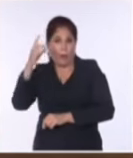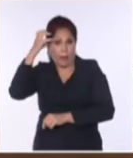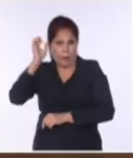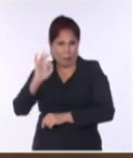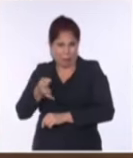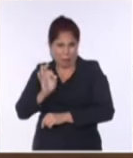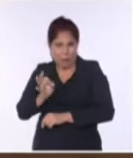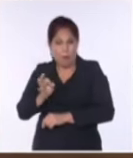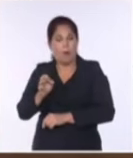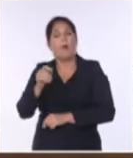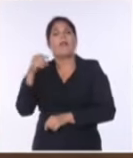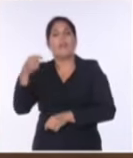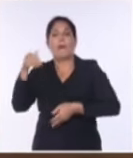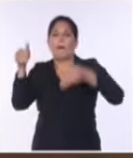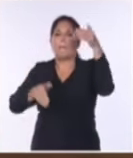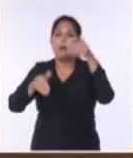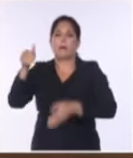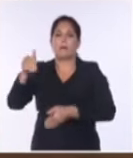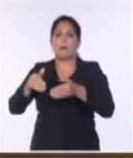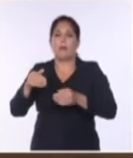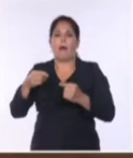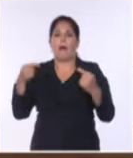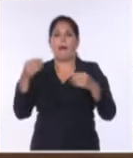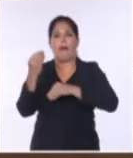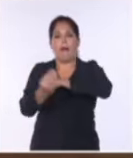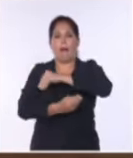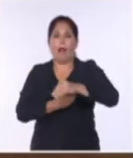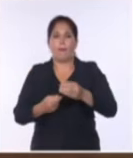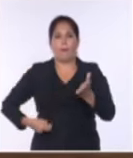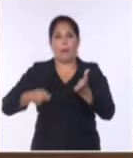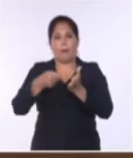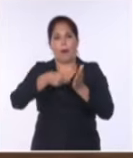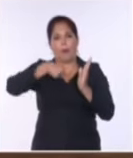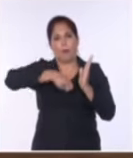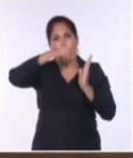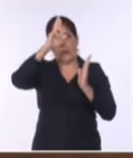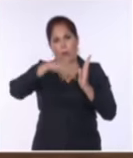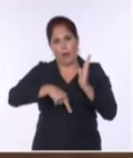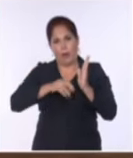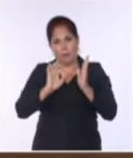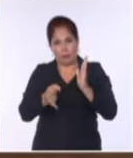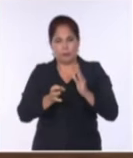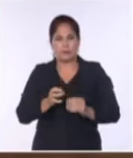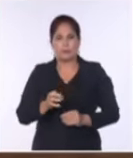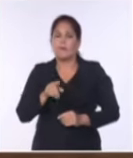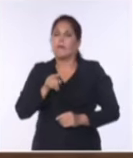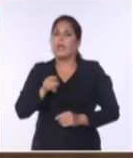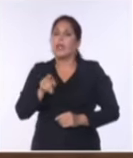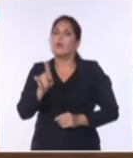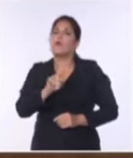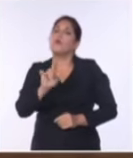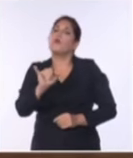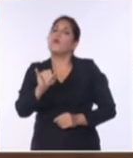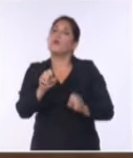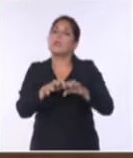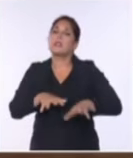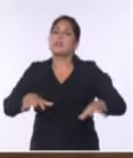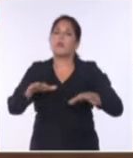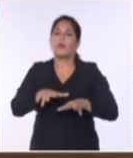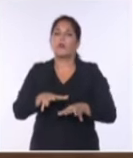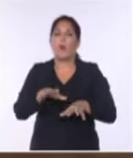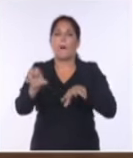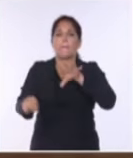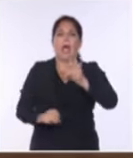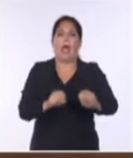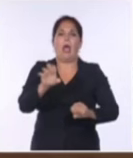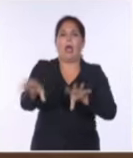para participar en la bancarización. Y yo sigo insistiendo, esto no se trata de un problema ni de cacería de brujas, ni